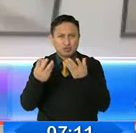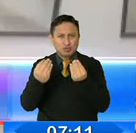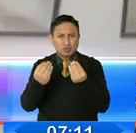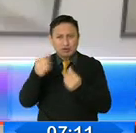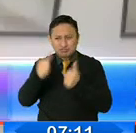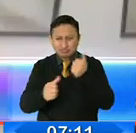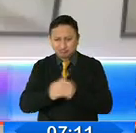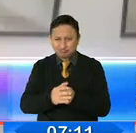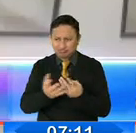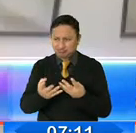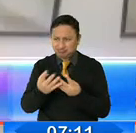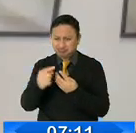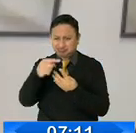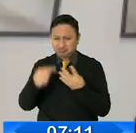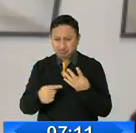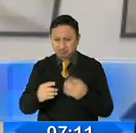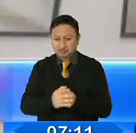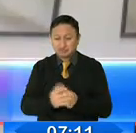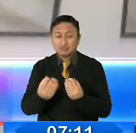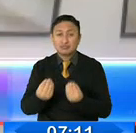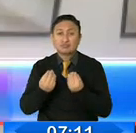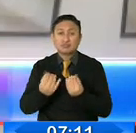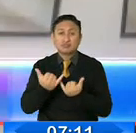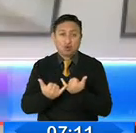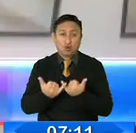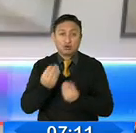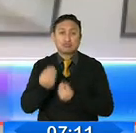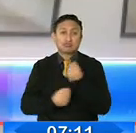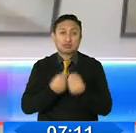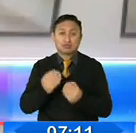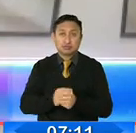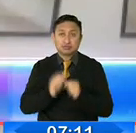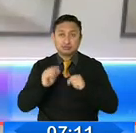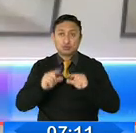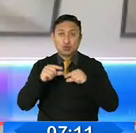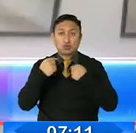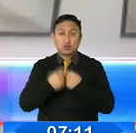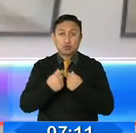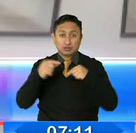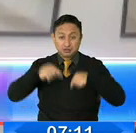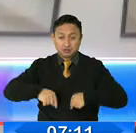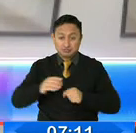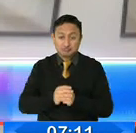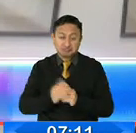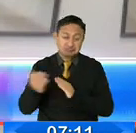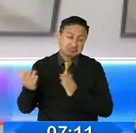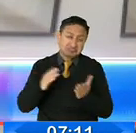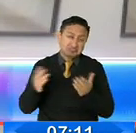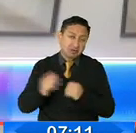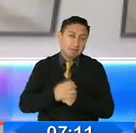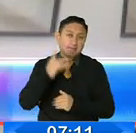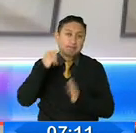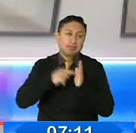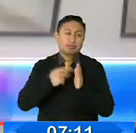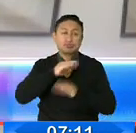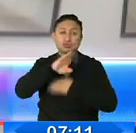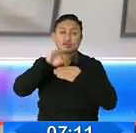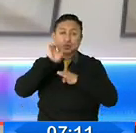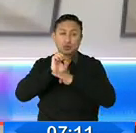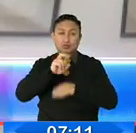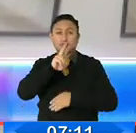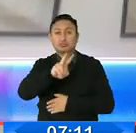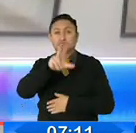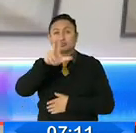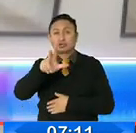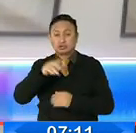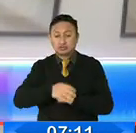Y entonces lo que tenemos ahora es lo que yo podría denominar los partidos de alquiler. Por ejemplo, a nivel nacional tenemos 23, a nivel